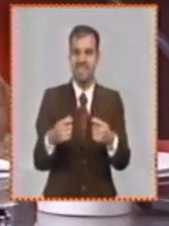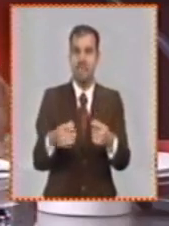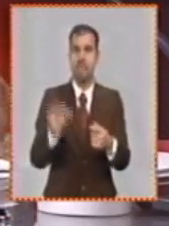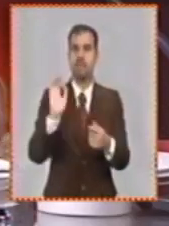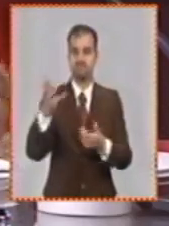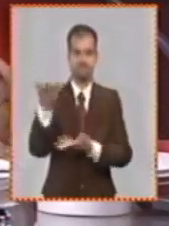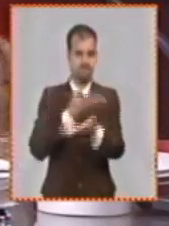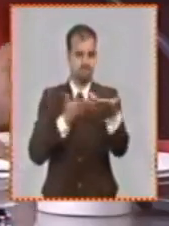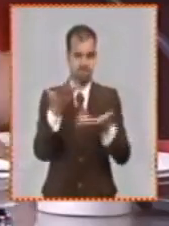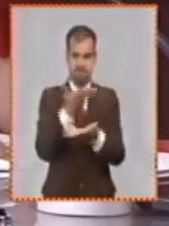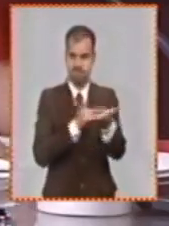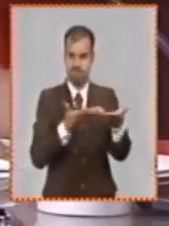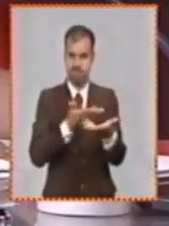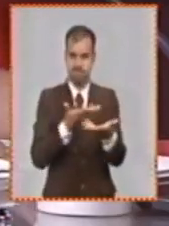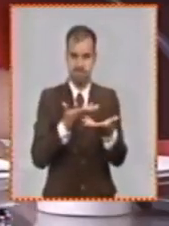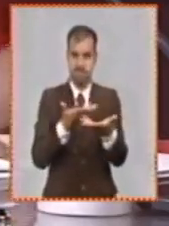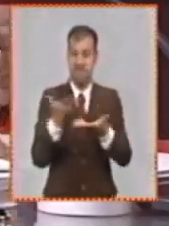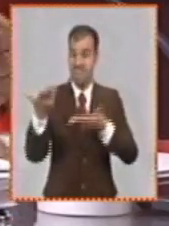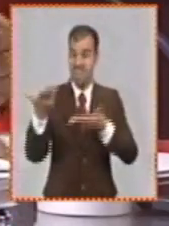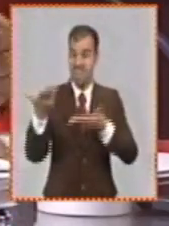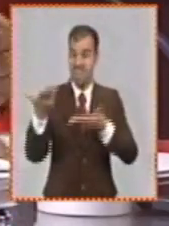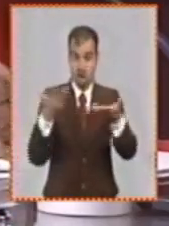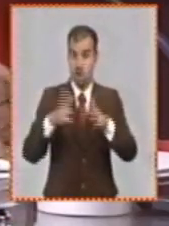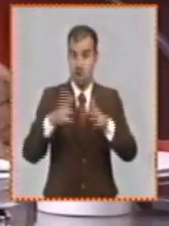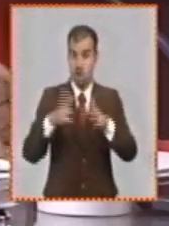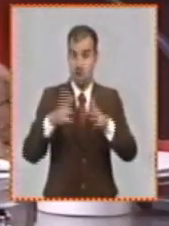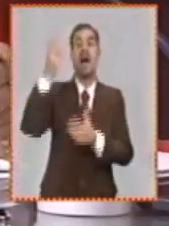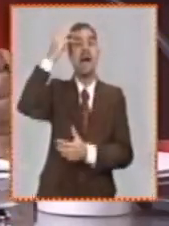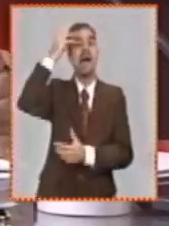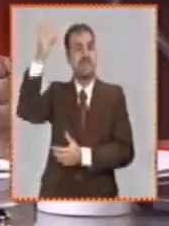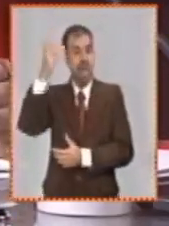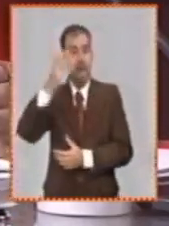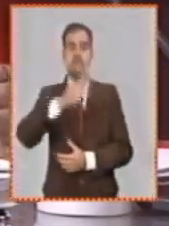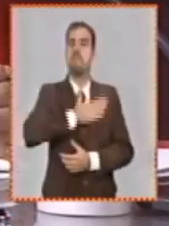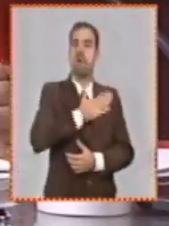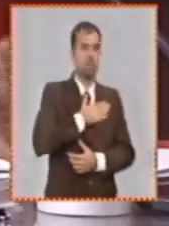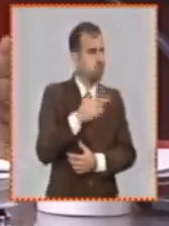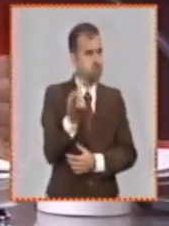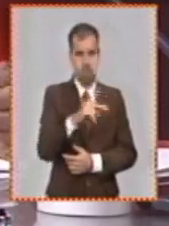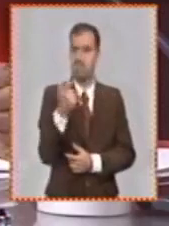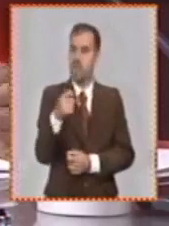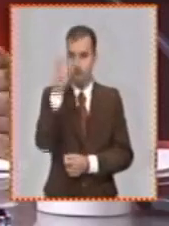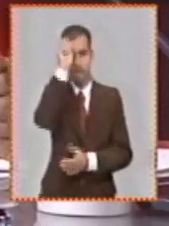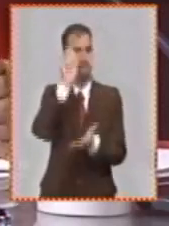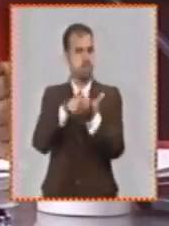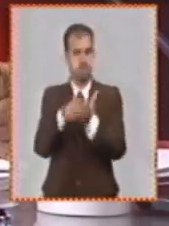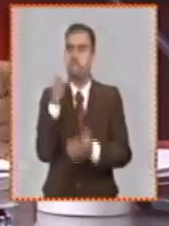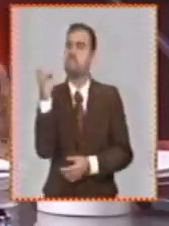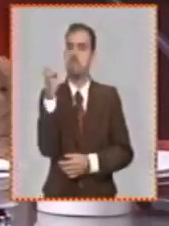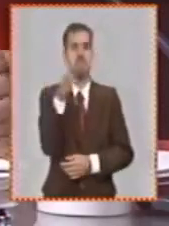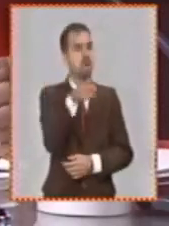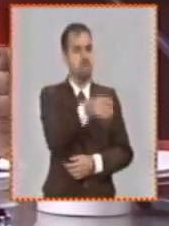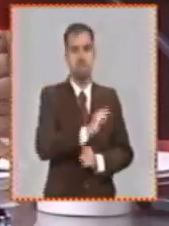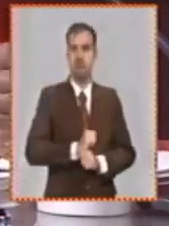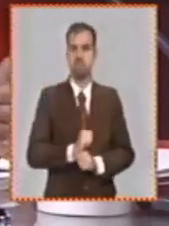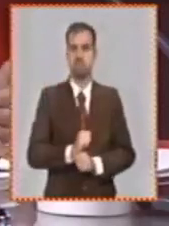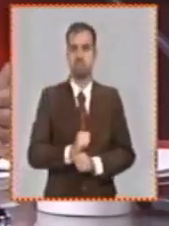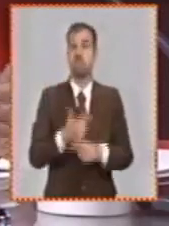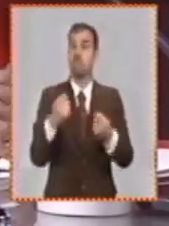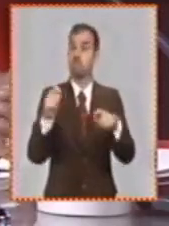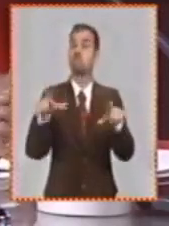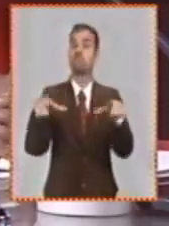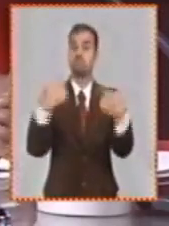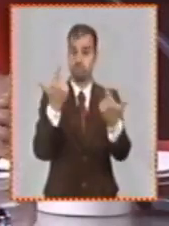toda la red de comercialización sector tanto estatal como no estatal y es importante cumplir esa